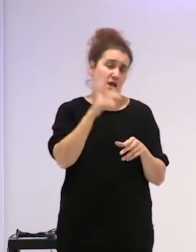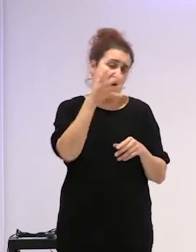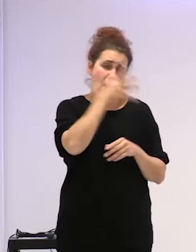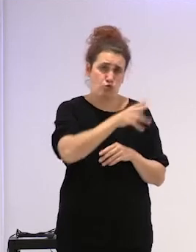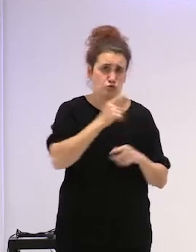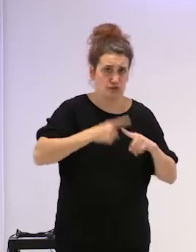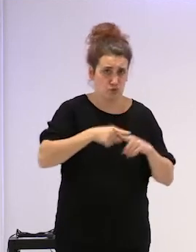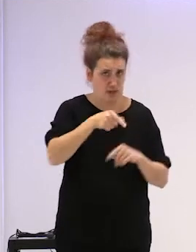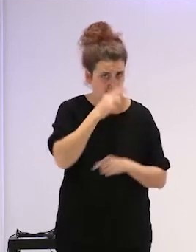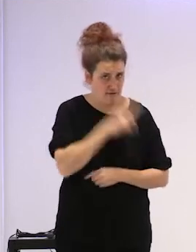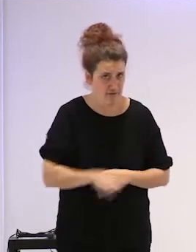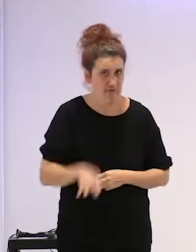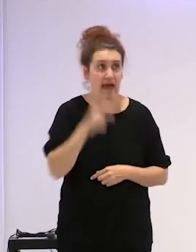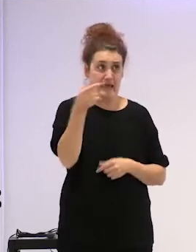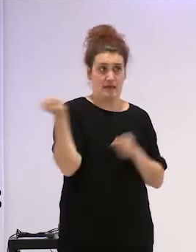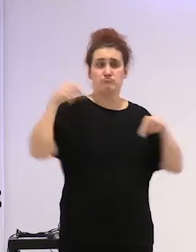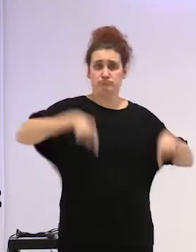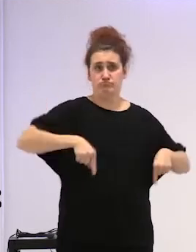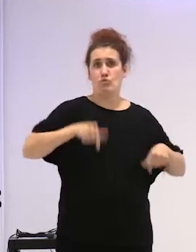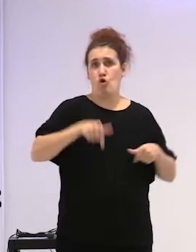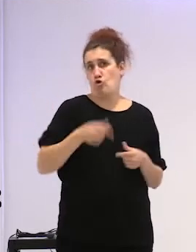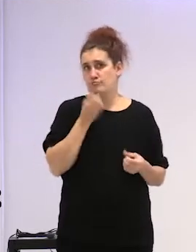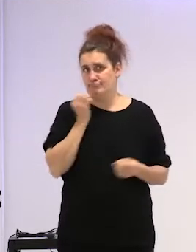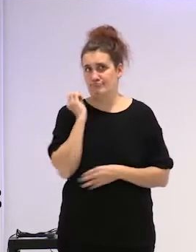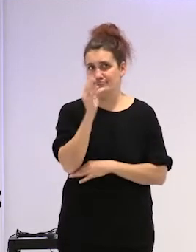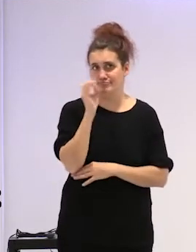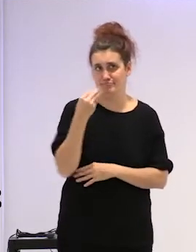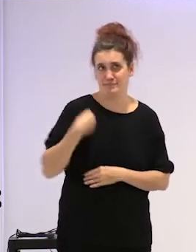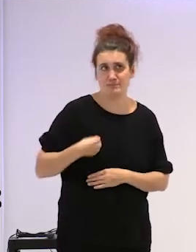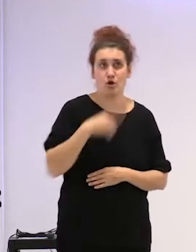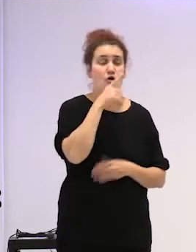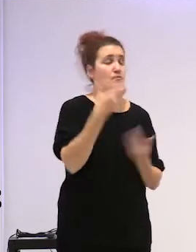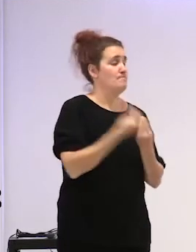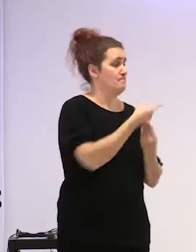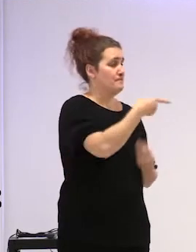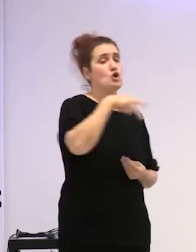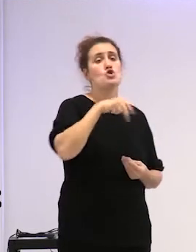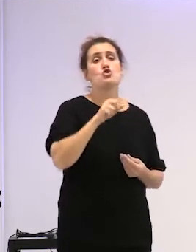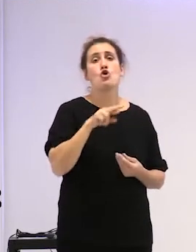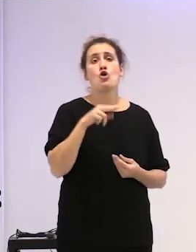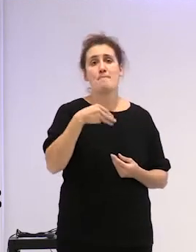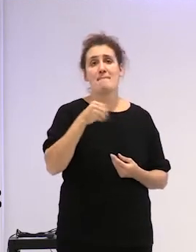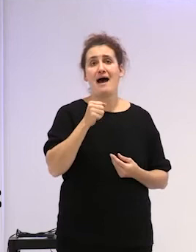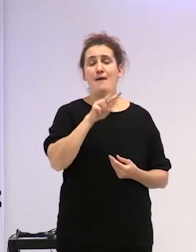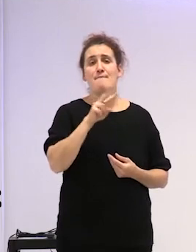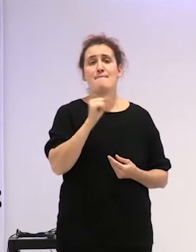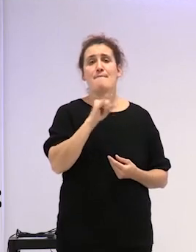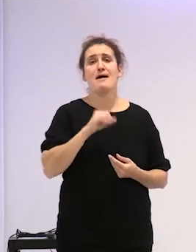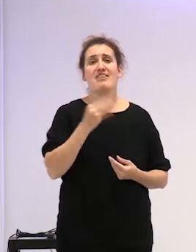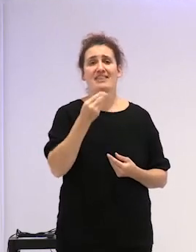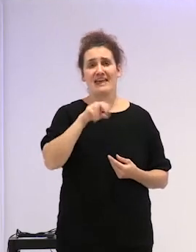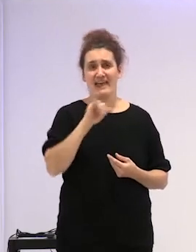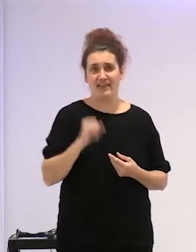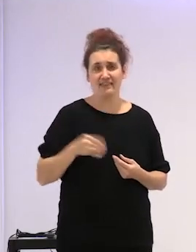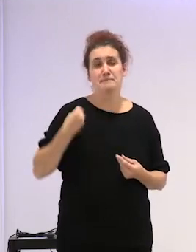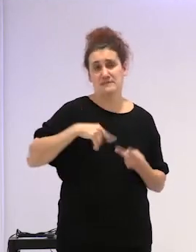Y a eso venimos. Y para ello contamos con Norma Vázquez y con la propia Susana Minguey.